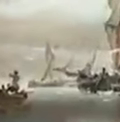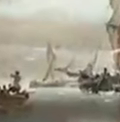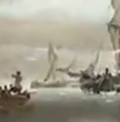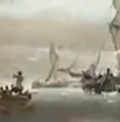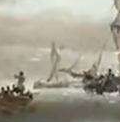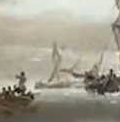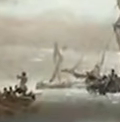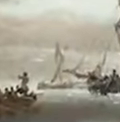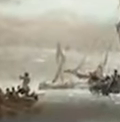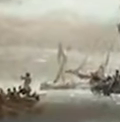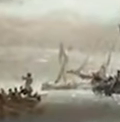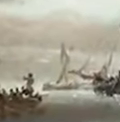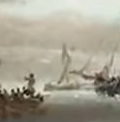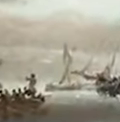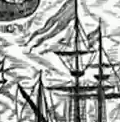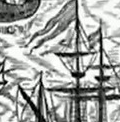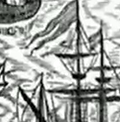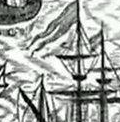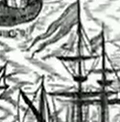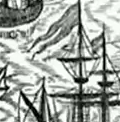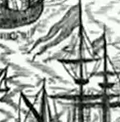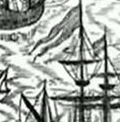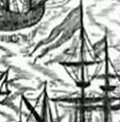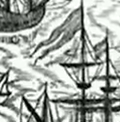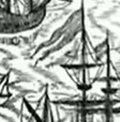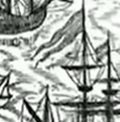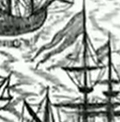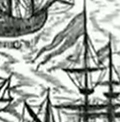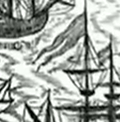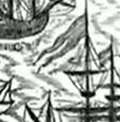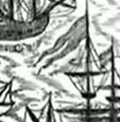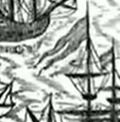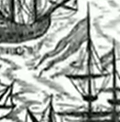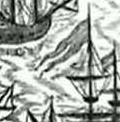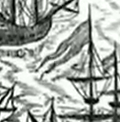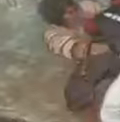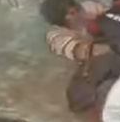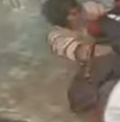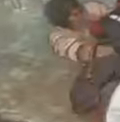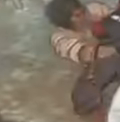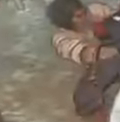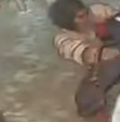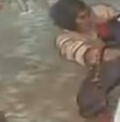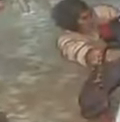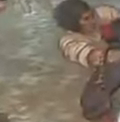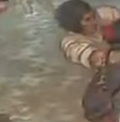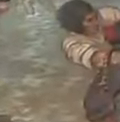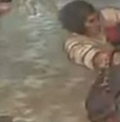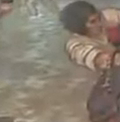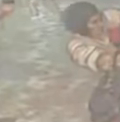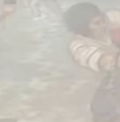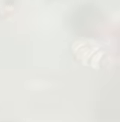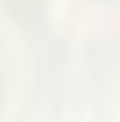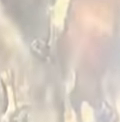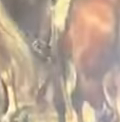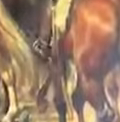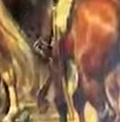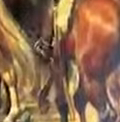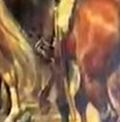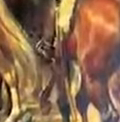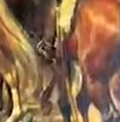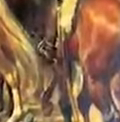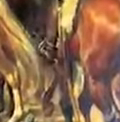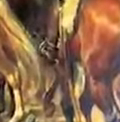Por otro lado, el documento detalla la situación en el puerto de Pisco, confirmando la presencia de nueve buques de la Expedición Libertadora.